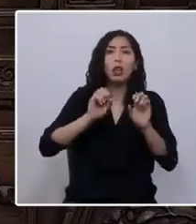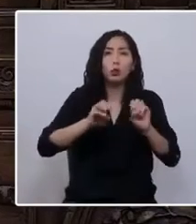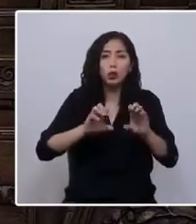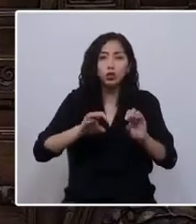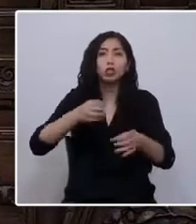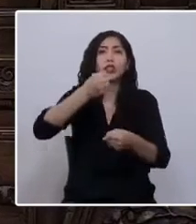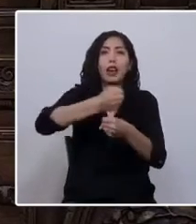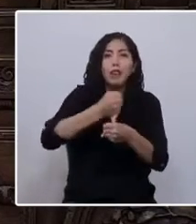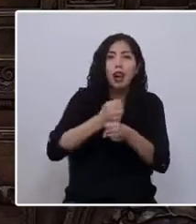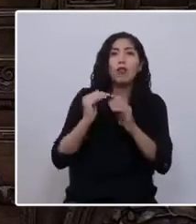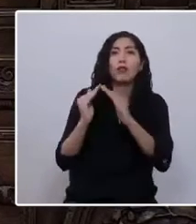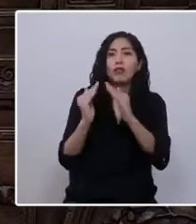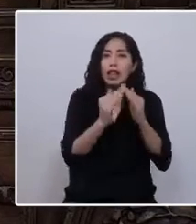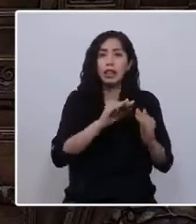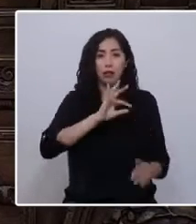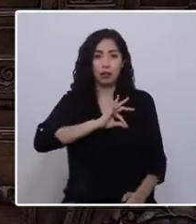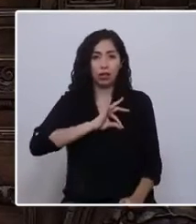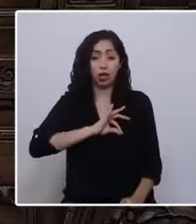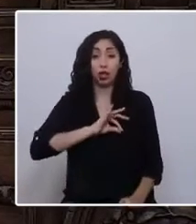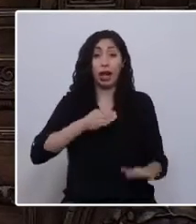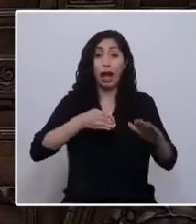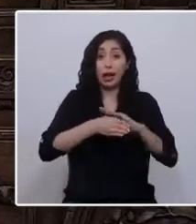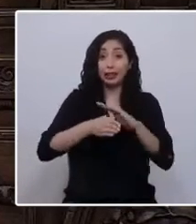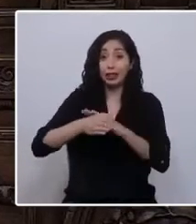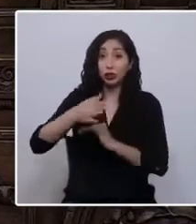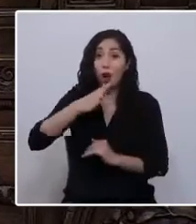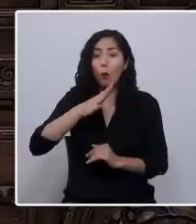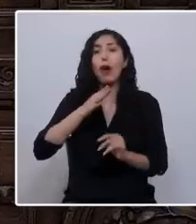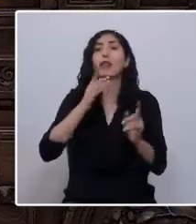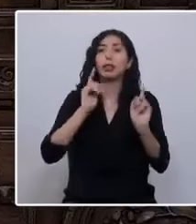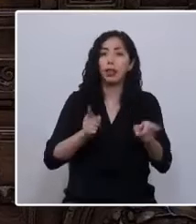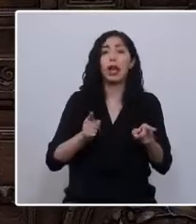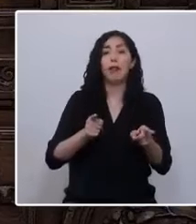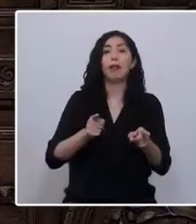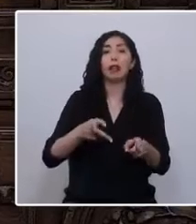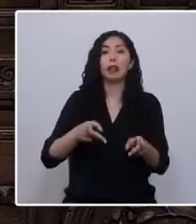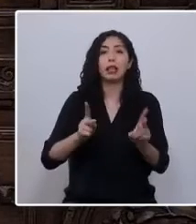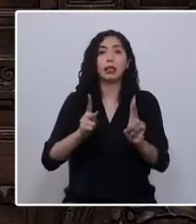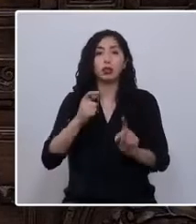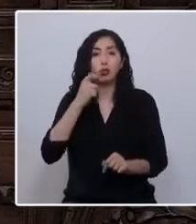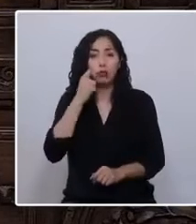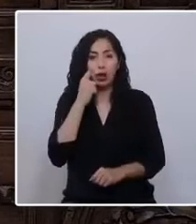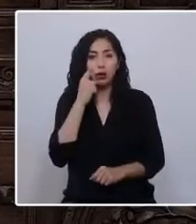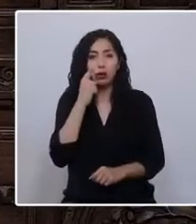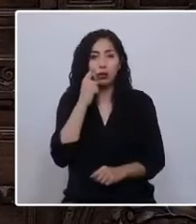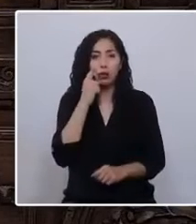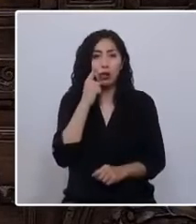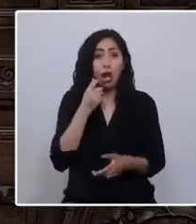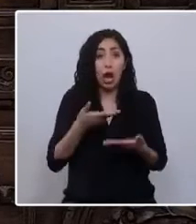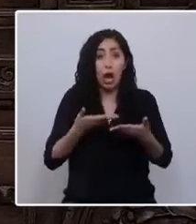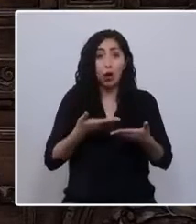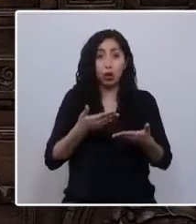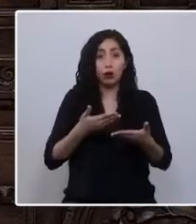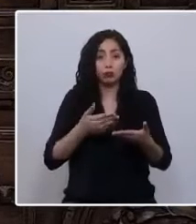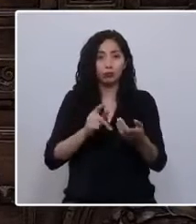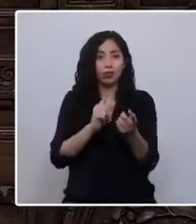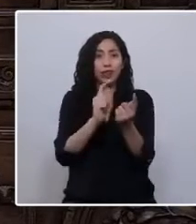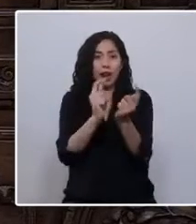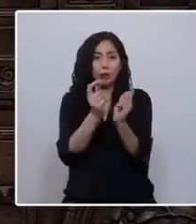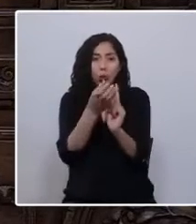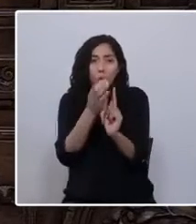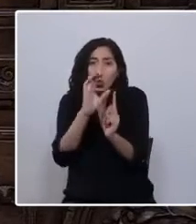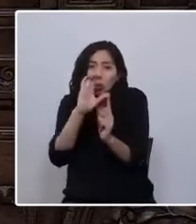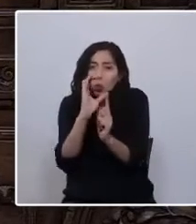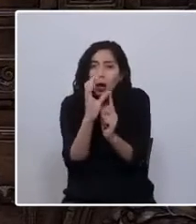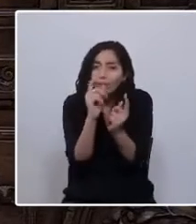la previsión y que el acceso al agua sea un derecho humano. Estamos frente a un cambio cultural, una